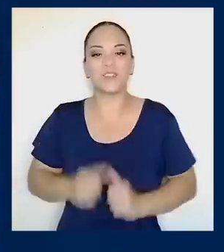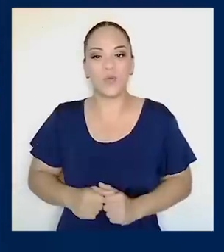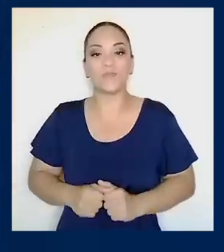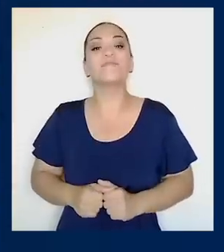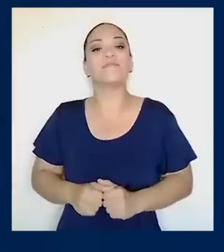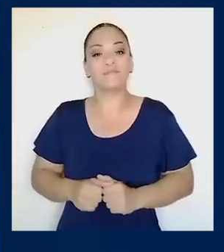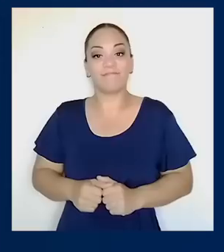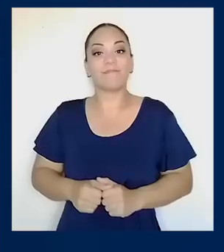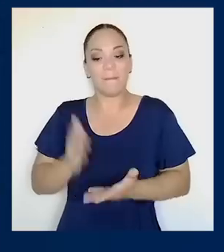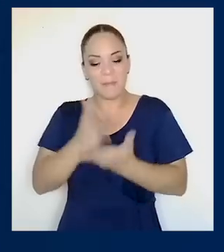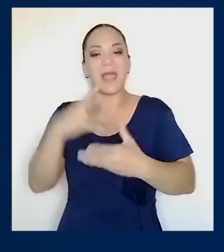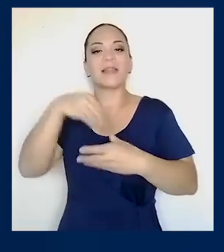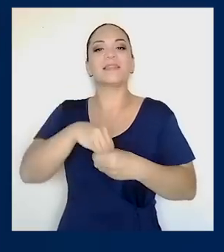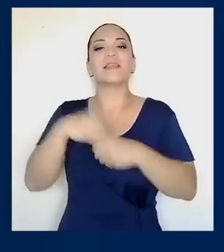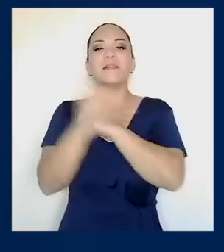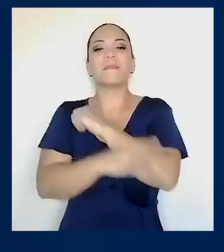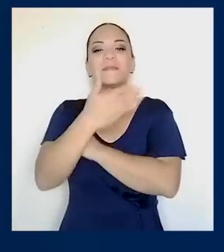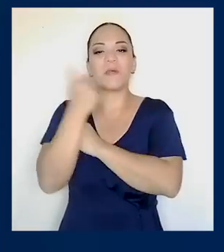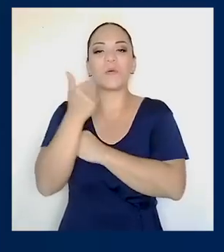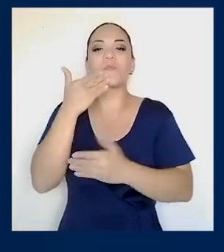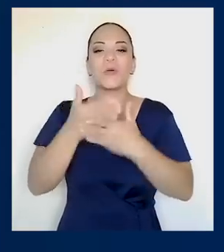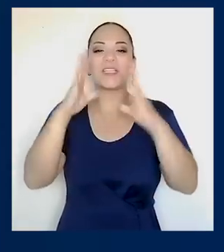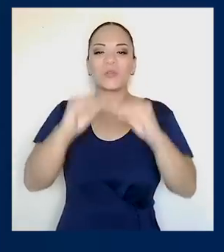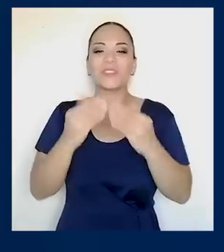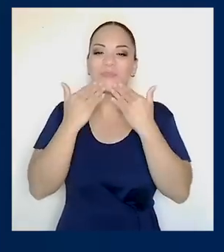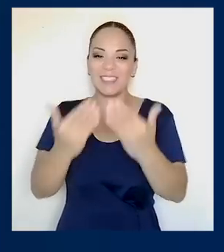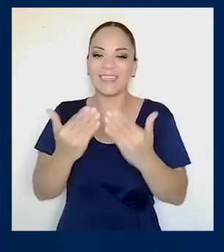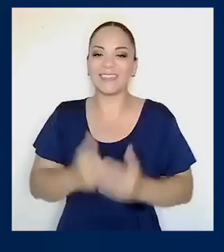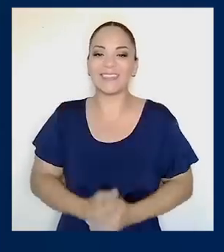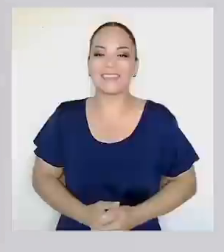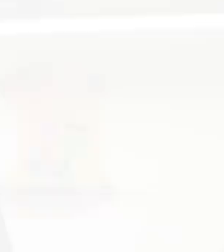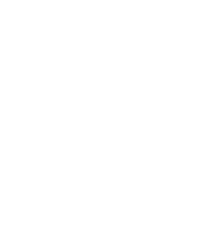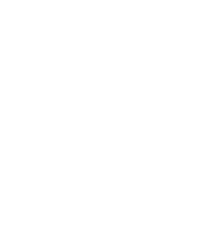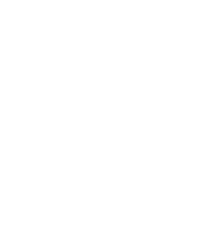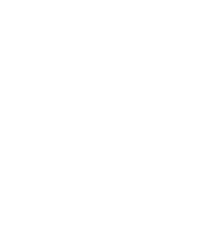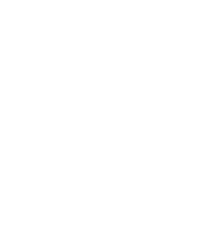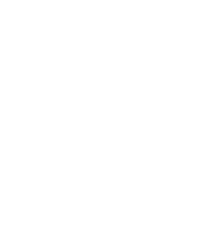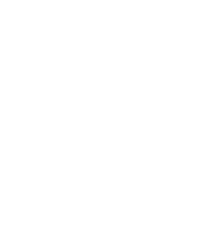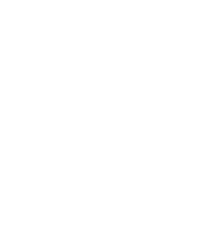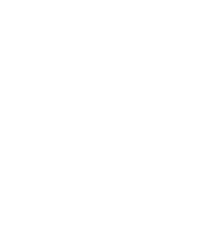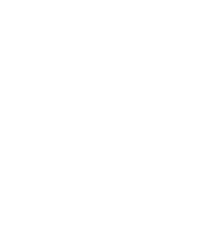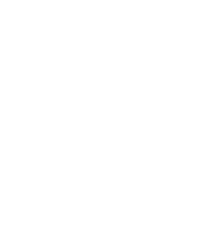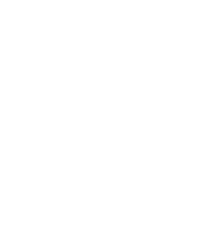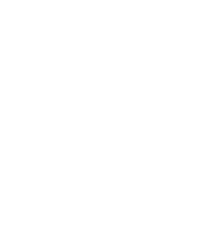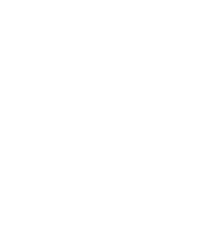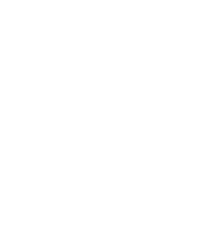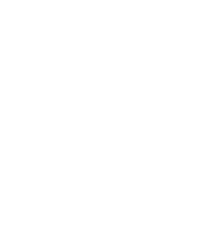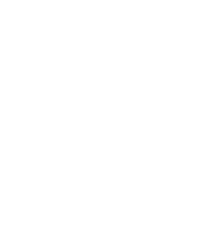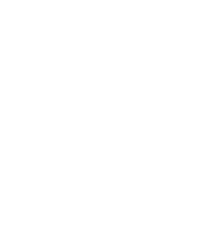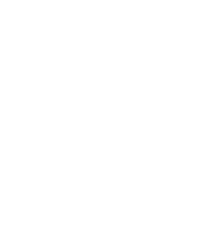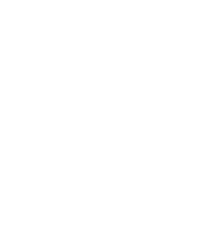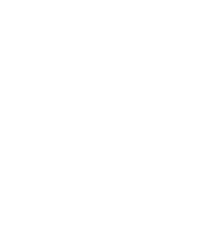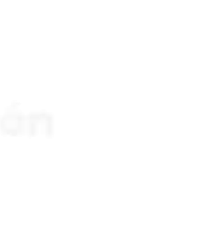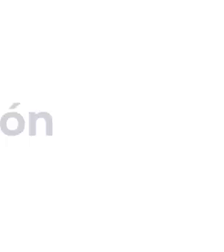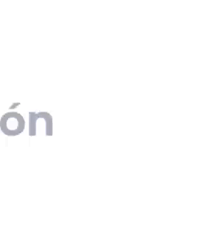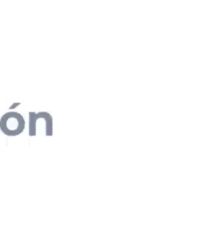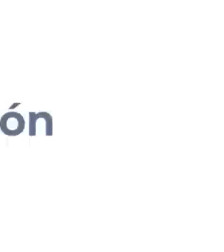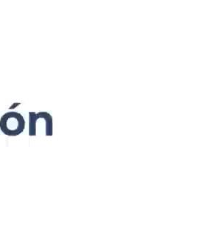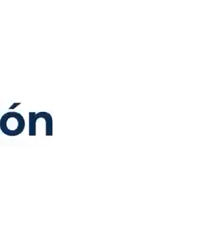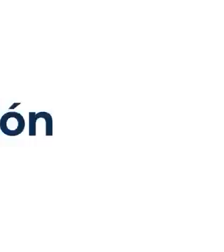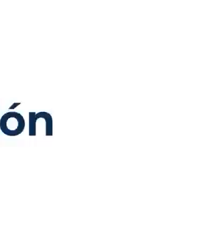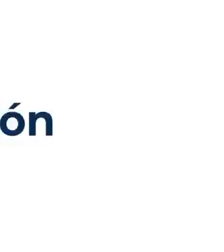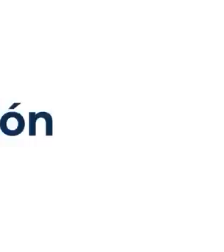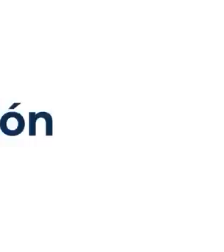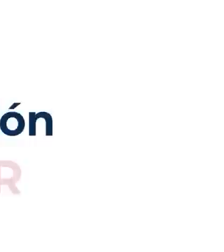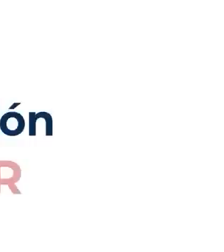quiere ser parte de un país mejor. Buenas noches y muchas gracias. Costa Rica tiene un firme propósito. Que